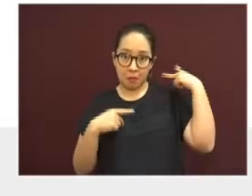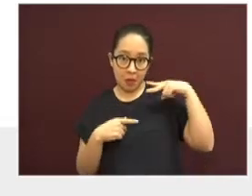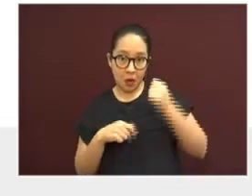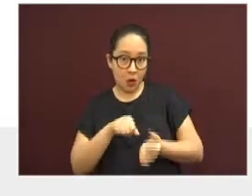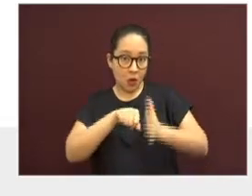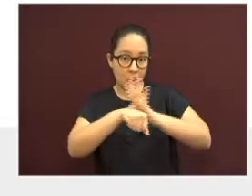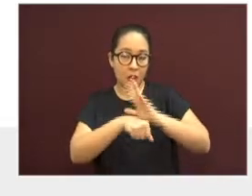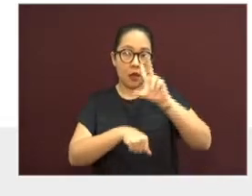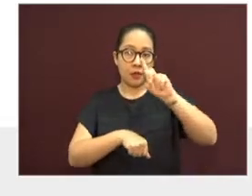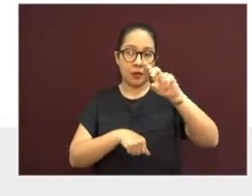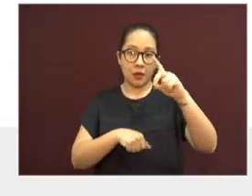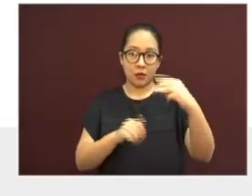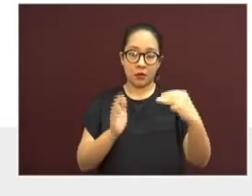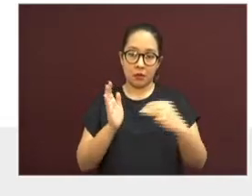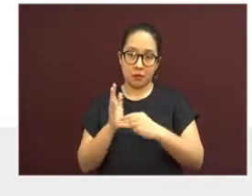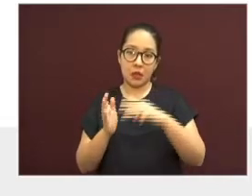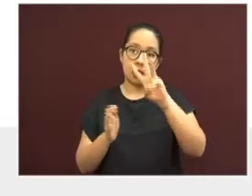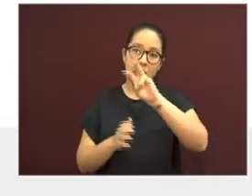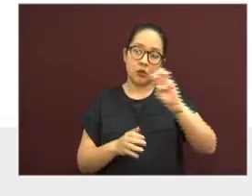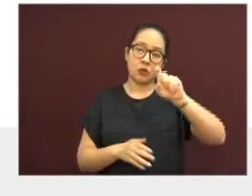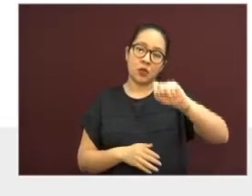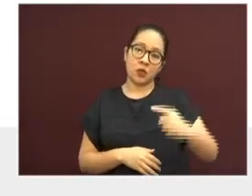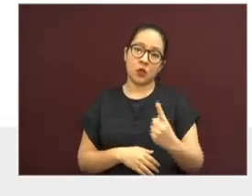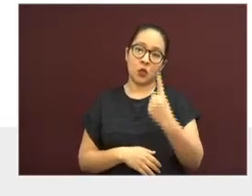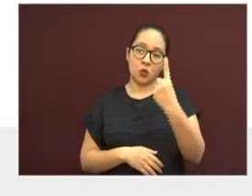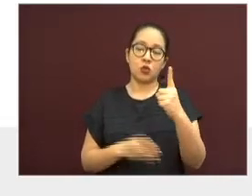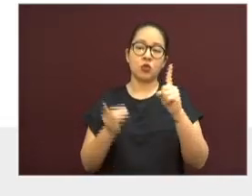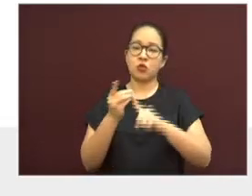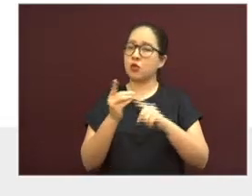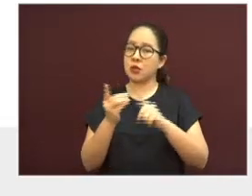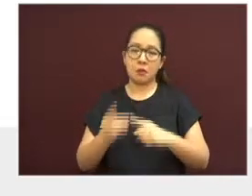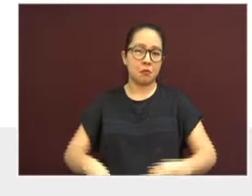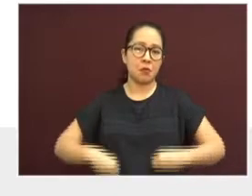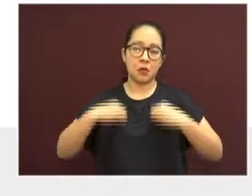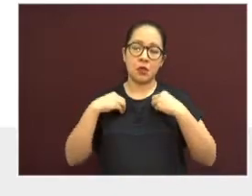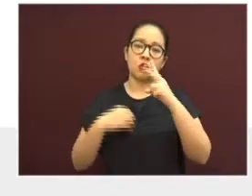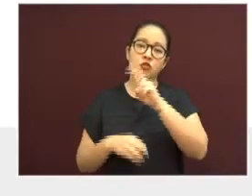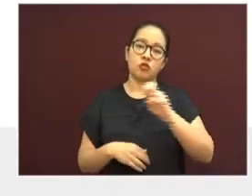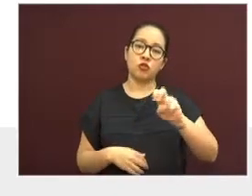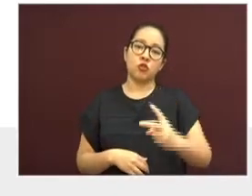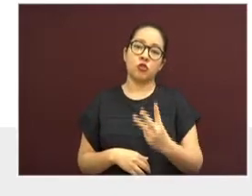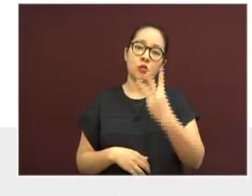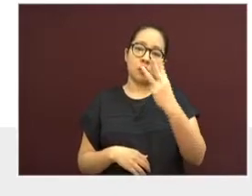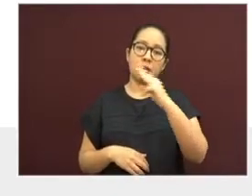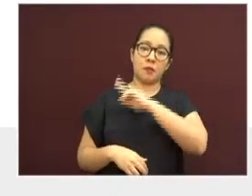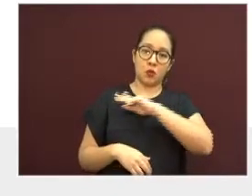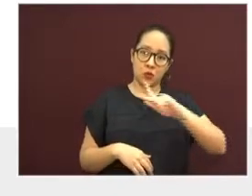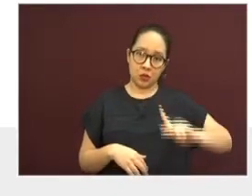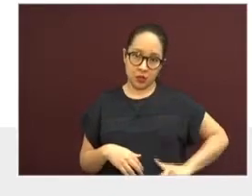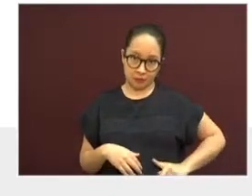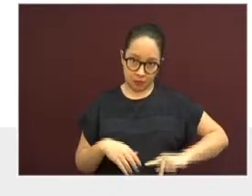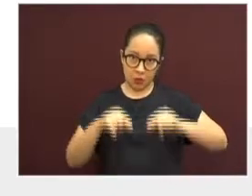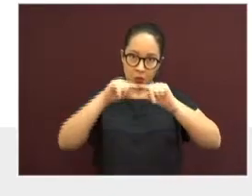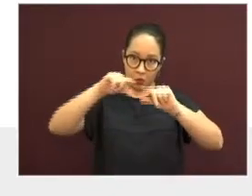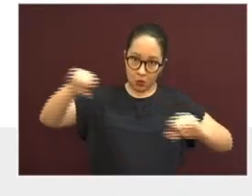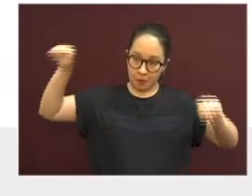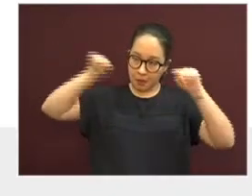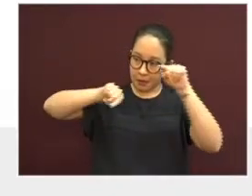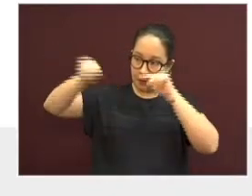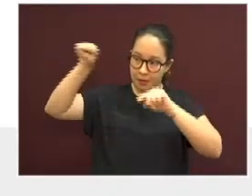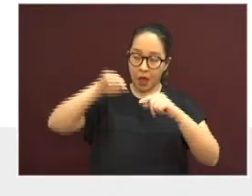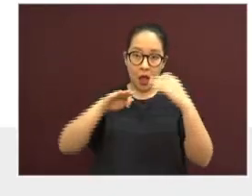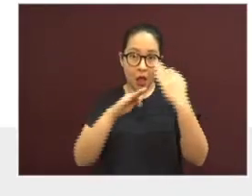,321 residentes en 203 municipios de norte a sur del estado. Los casos